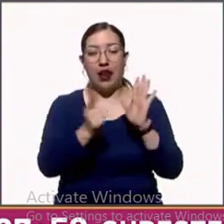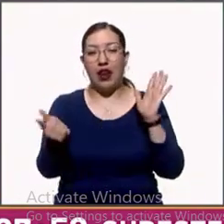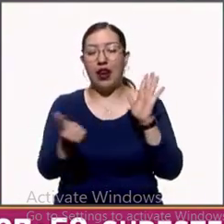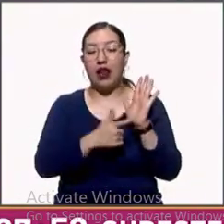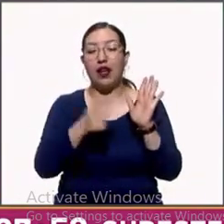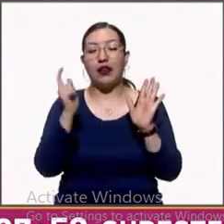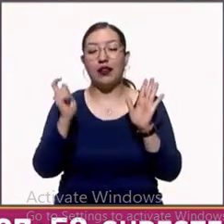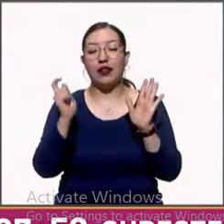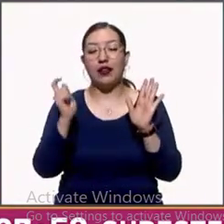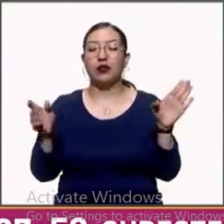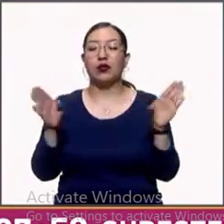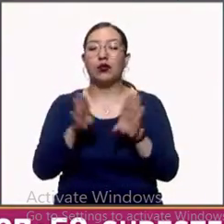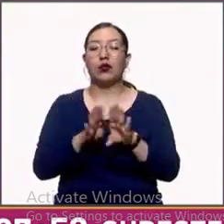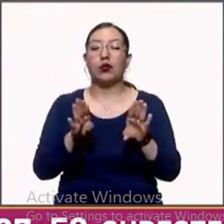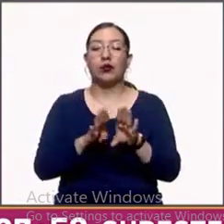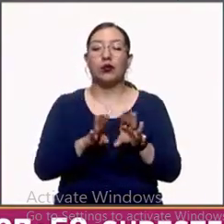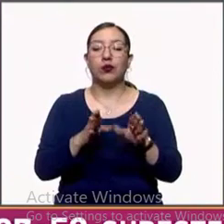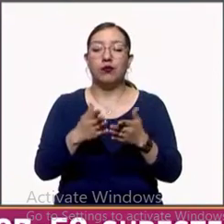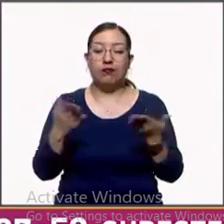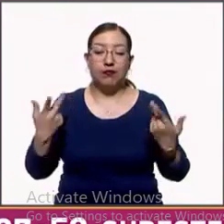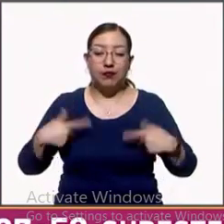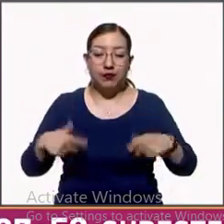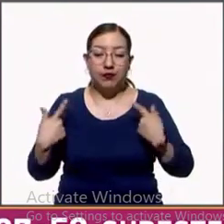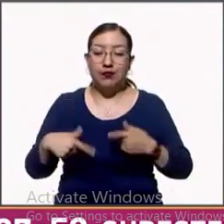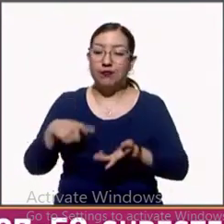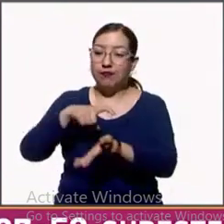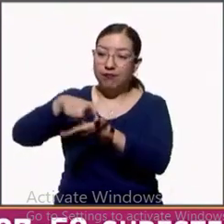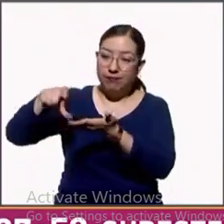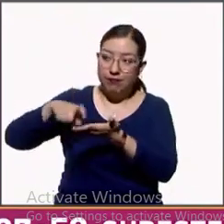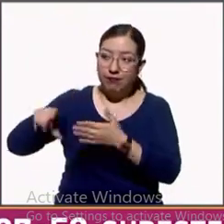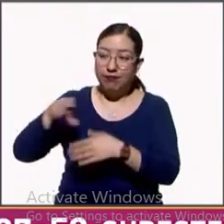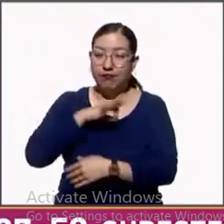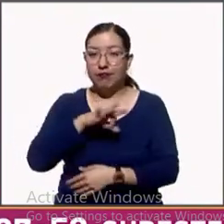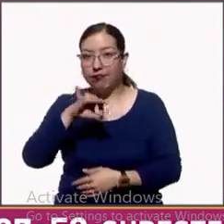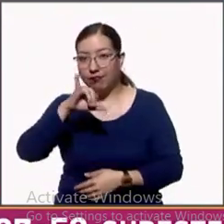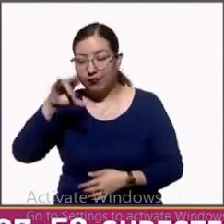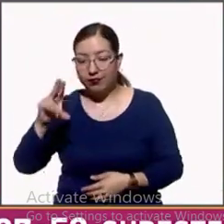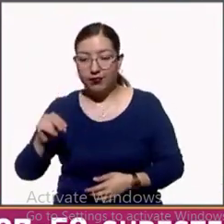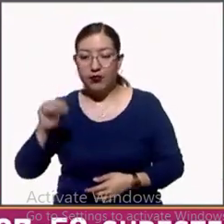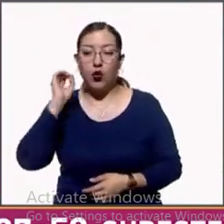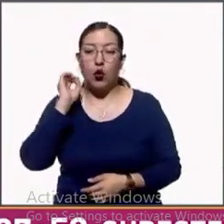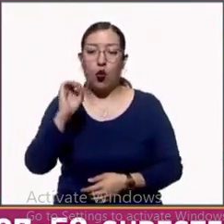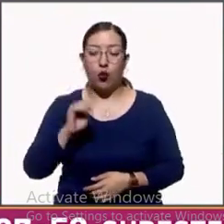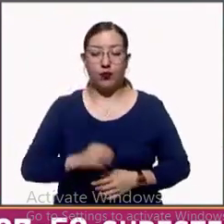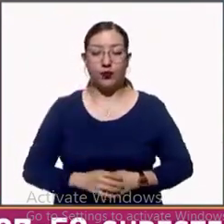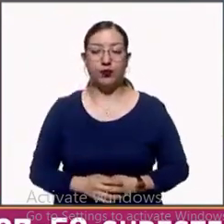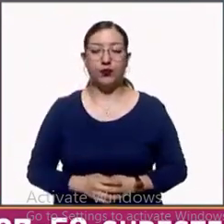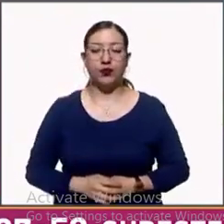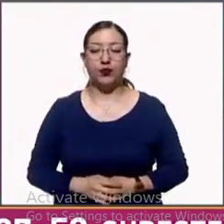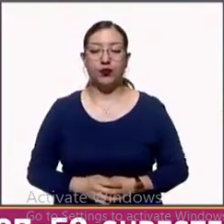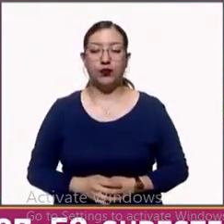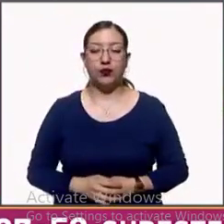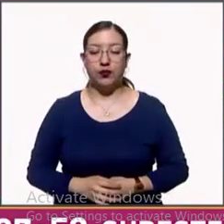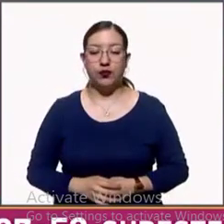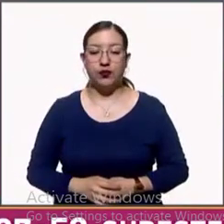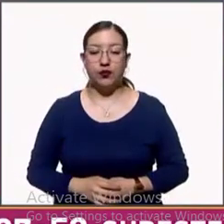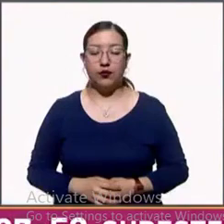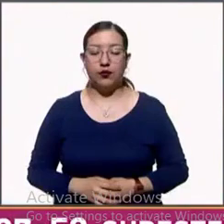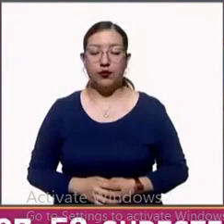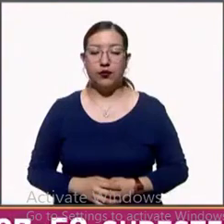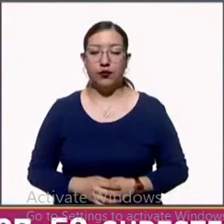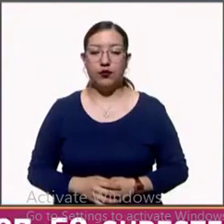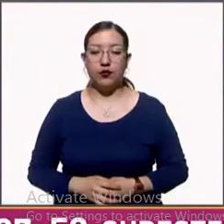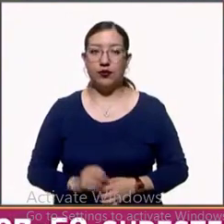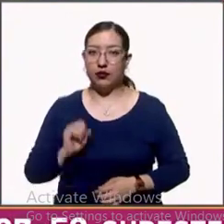tiene acceso a estos productos o si los, digamos, los puntos